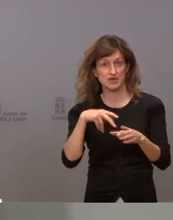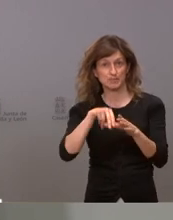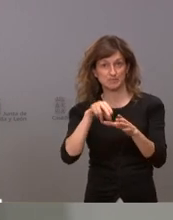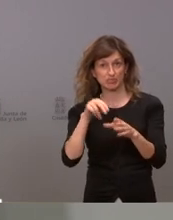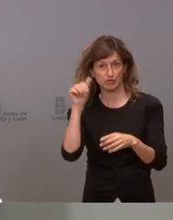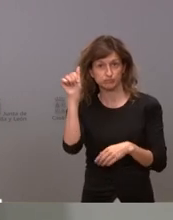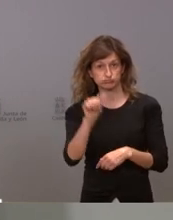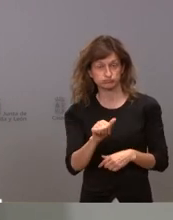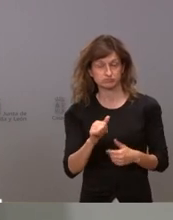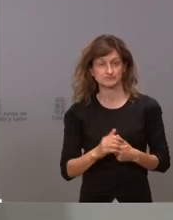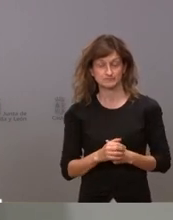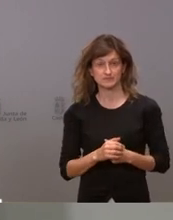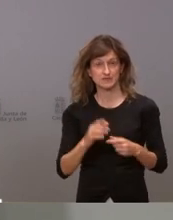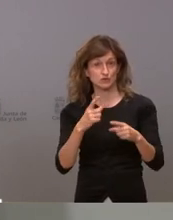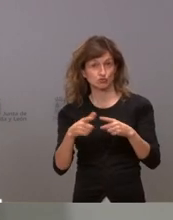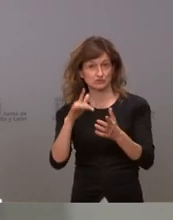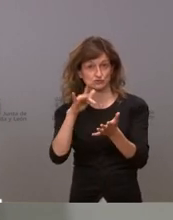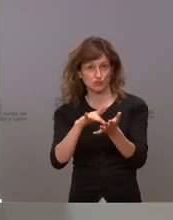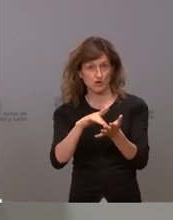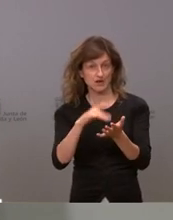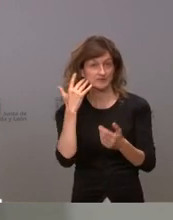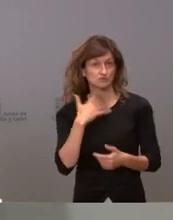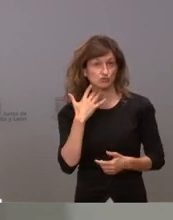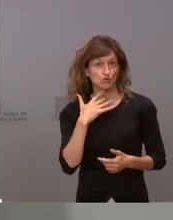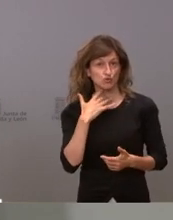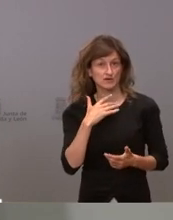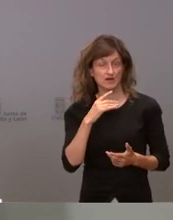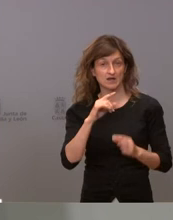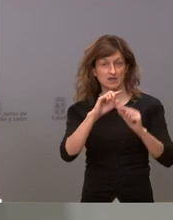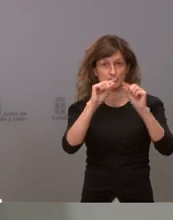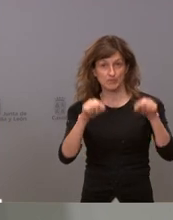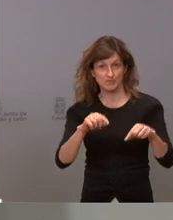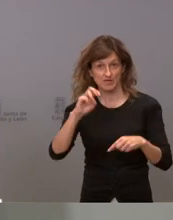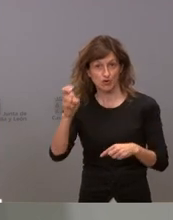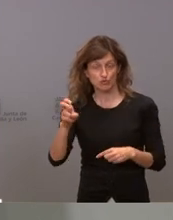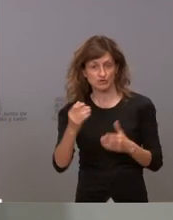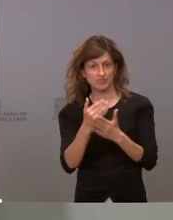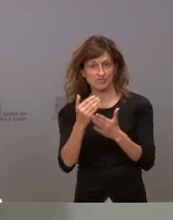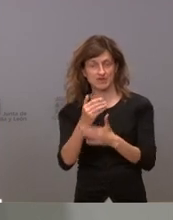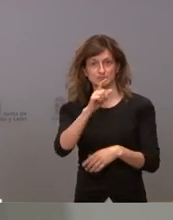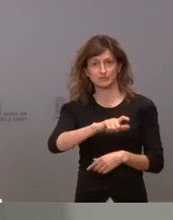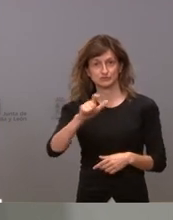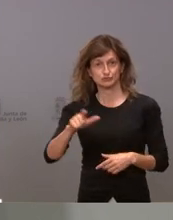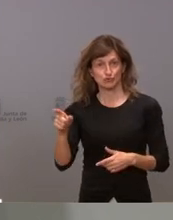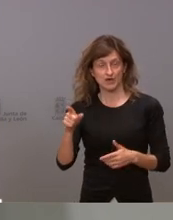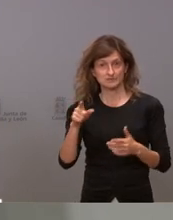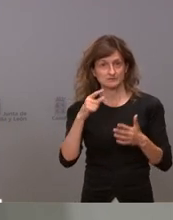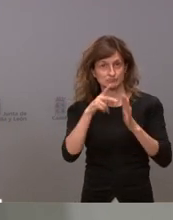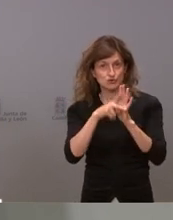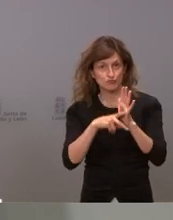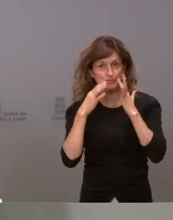alguna de las cosas sucedidas en Soria como en otras provincias estos días de gente que evidentemente no